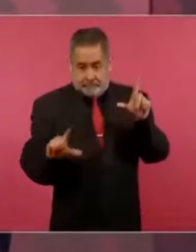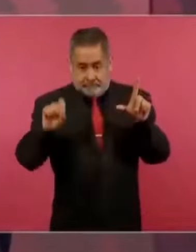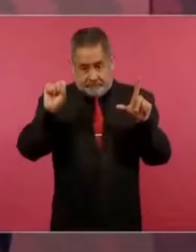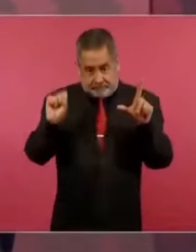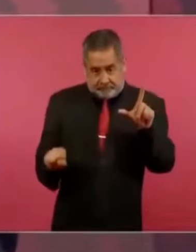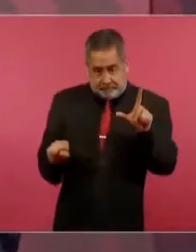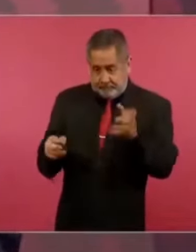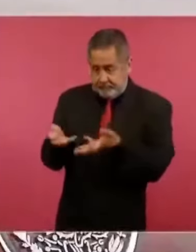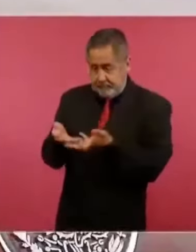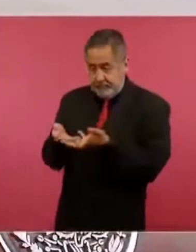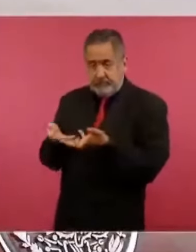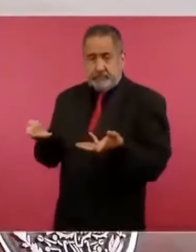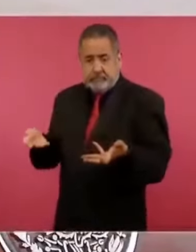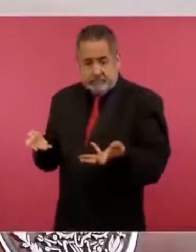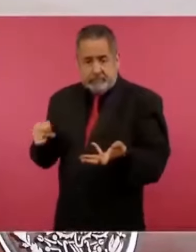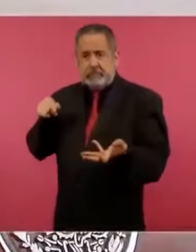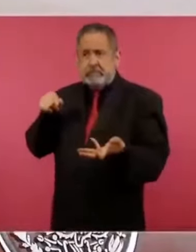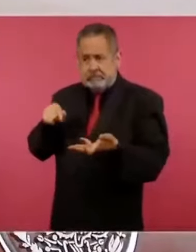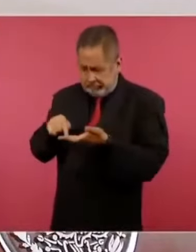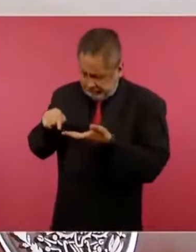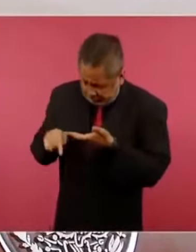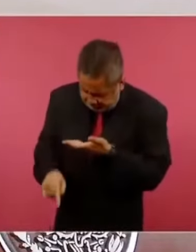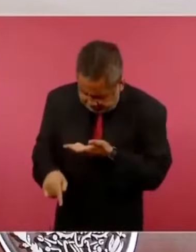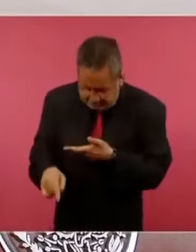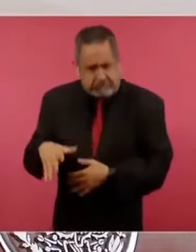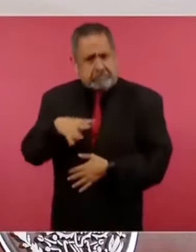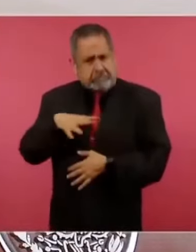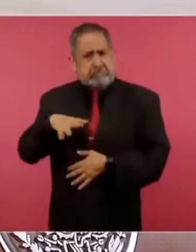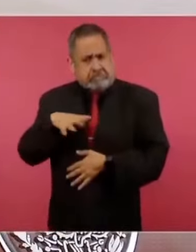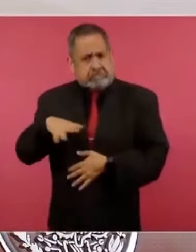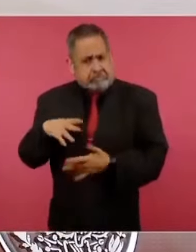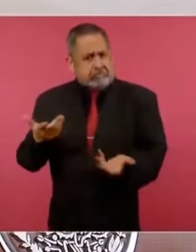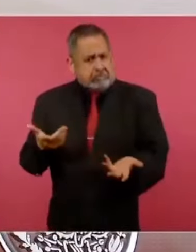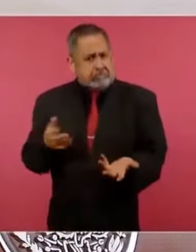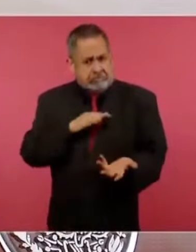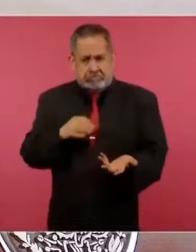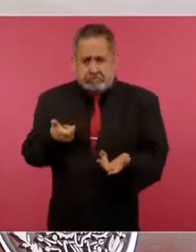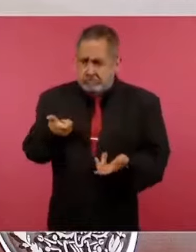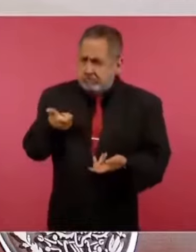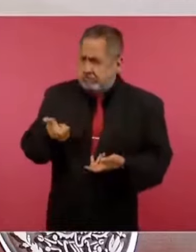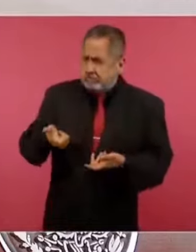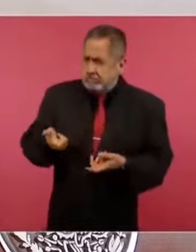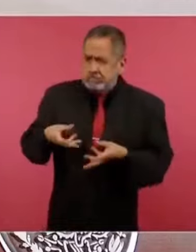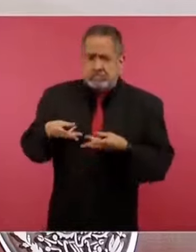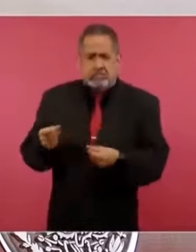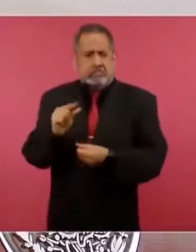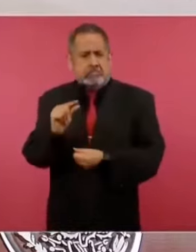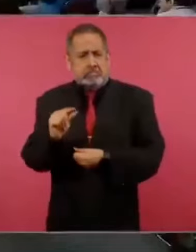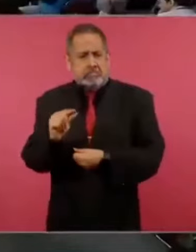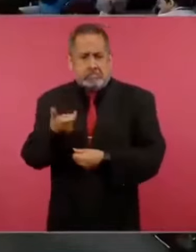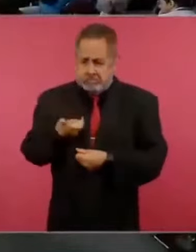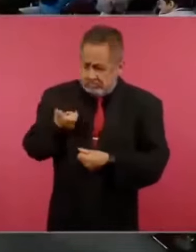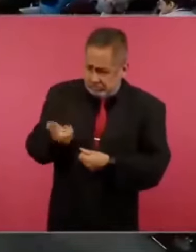y en aguas someras, y cuesta poco extraerlo,